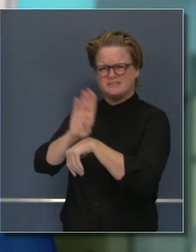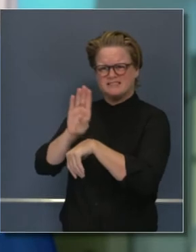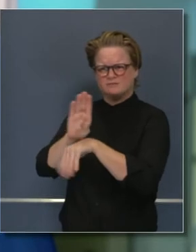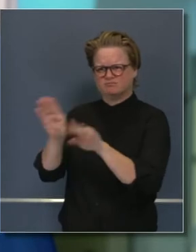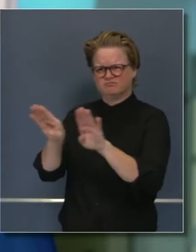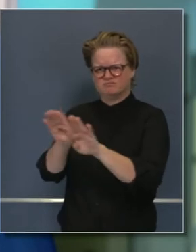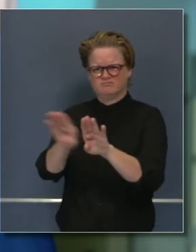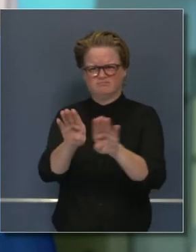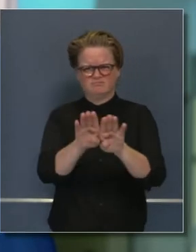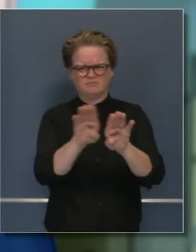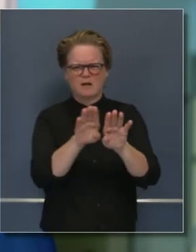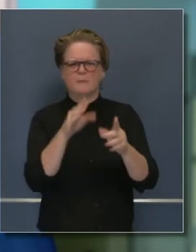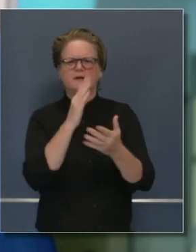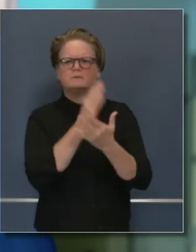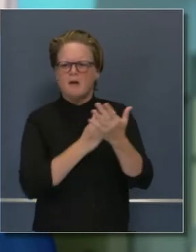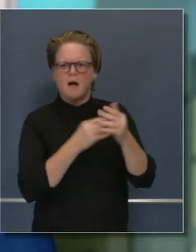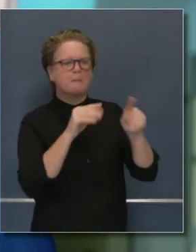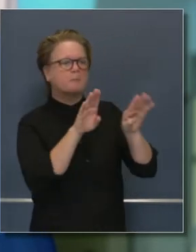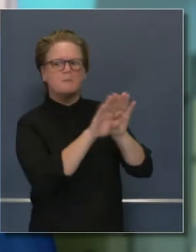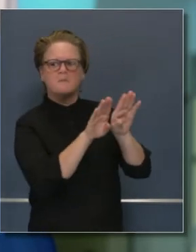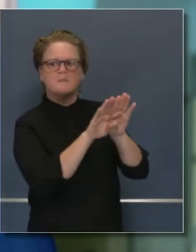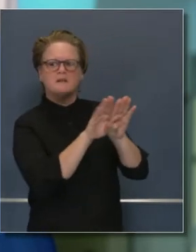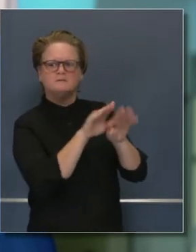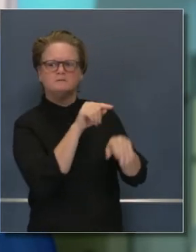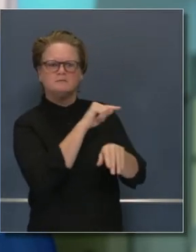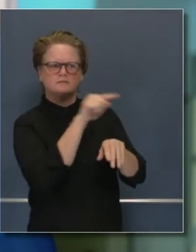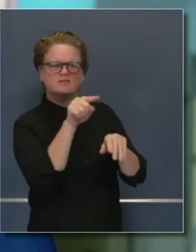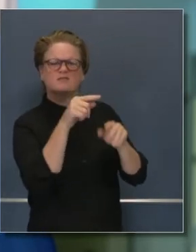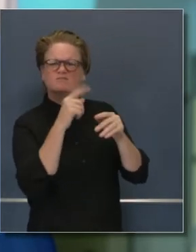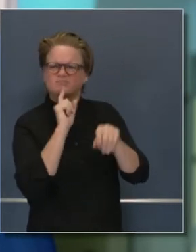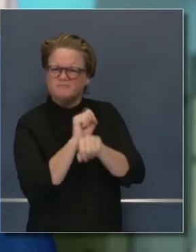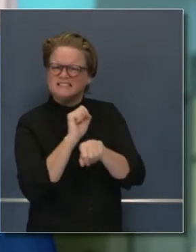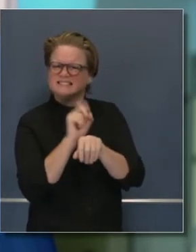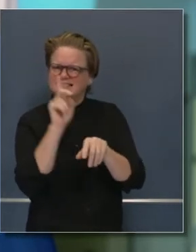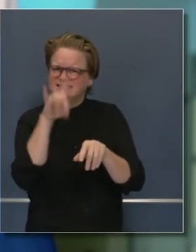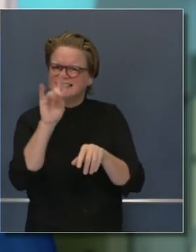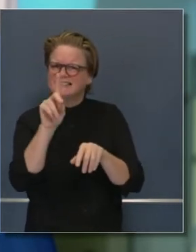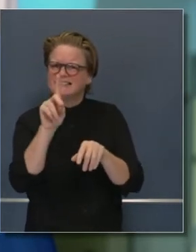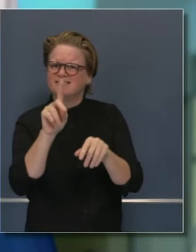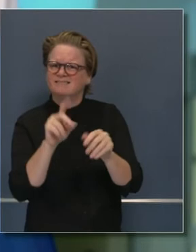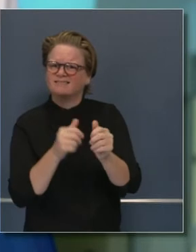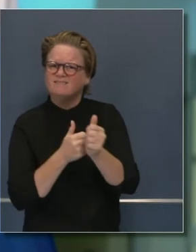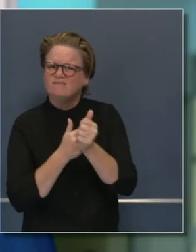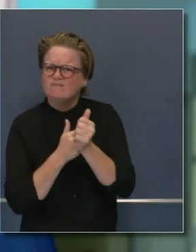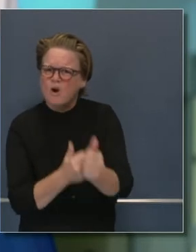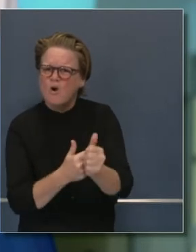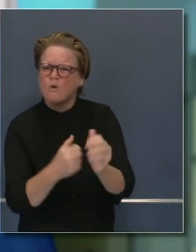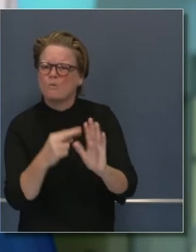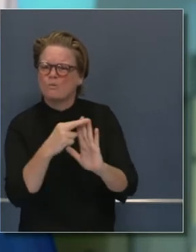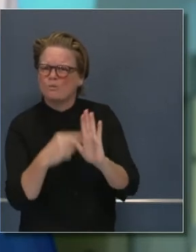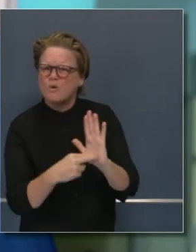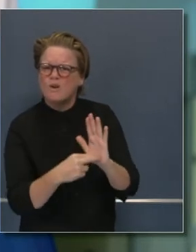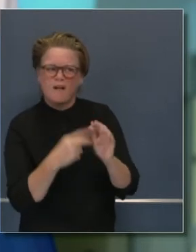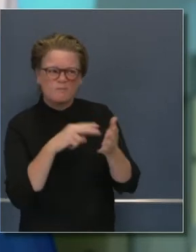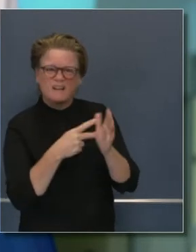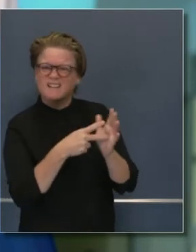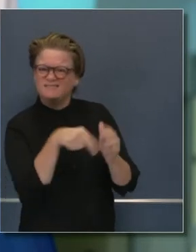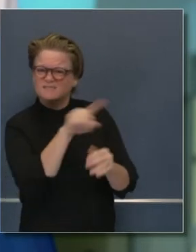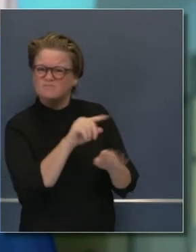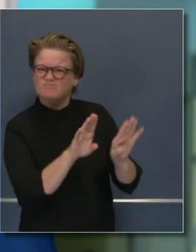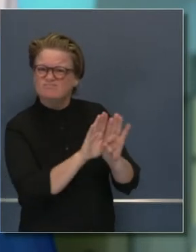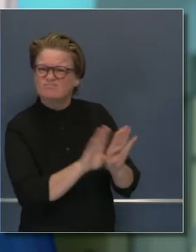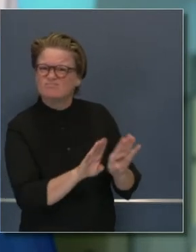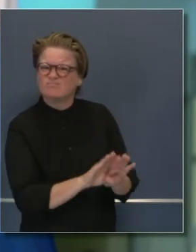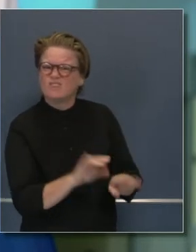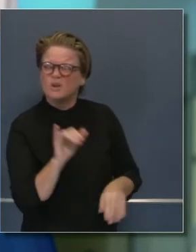responsablemente y uno que no. ¿Qué le dice usted a estos negocios que están acatándose a las normas? Y aquellos que se enojan